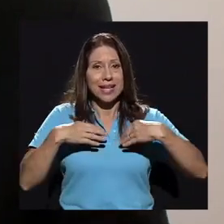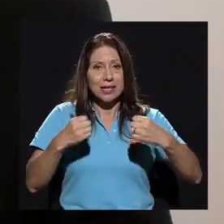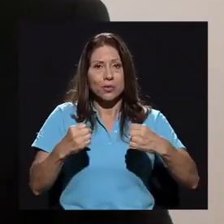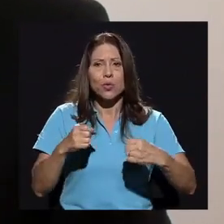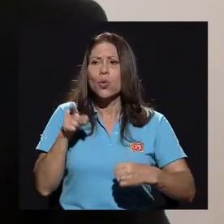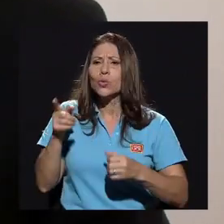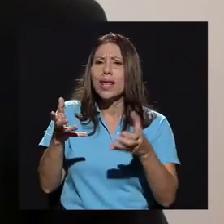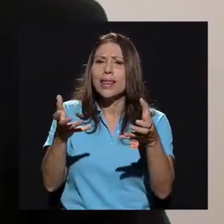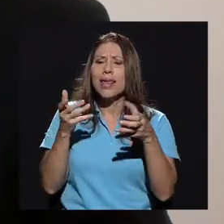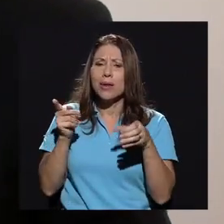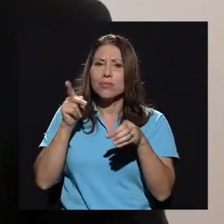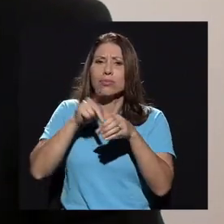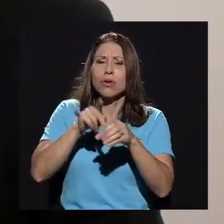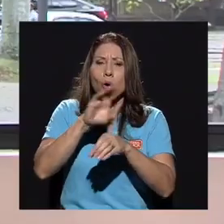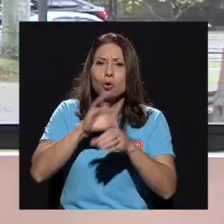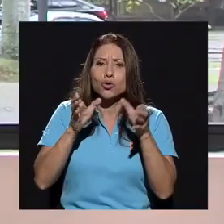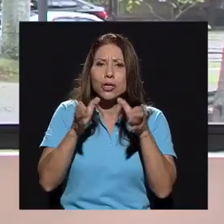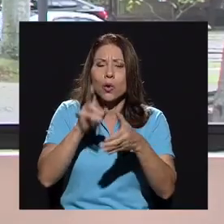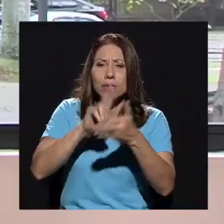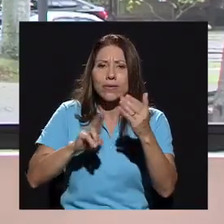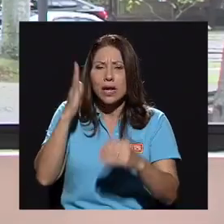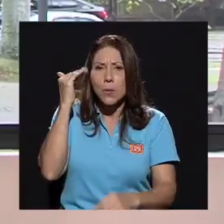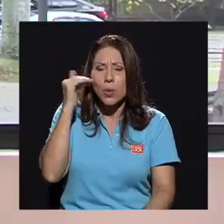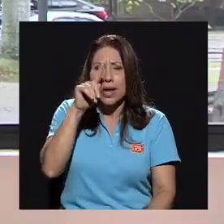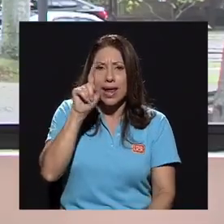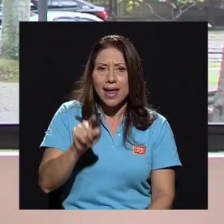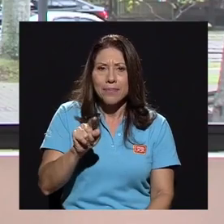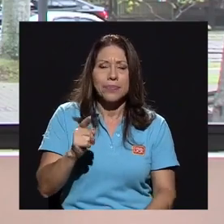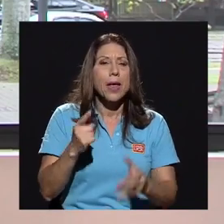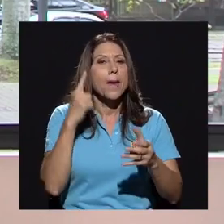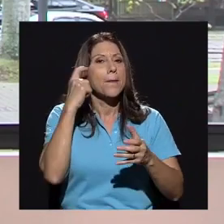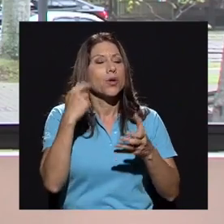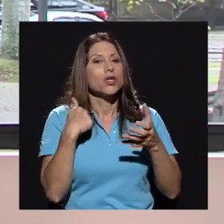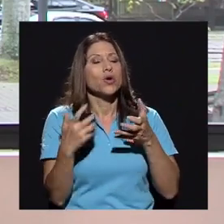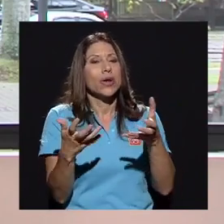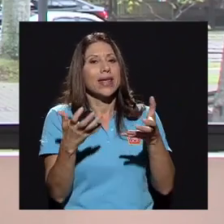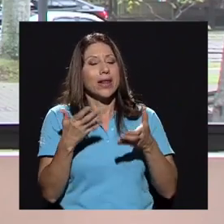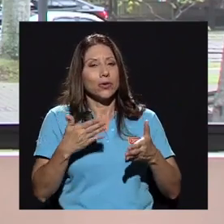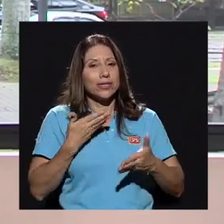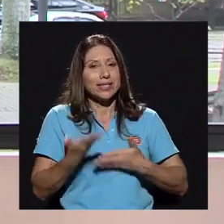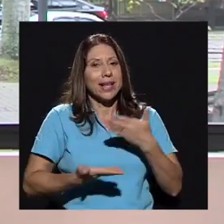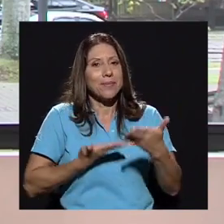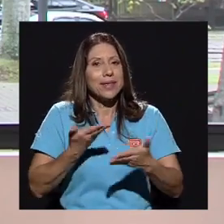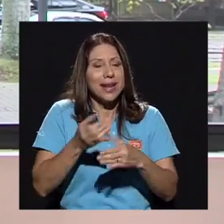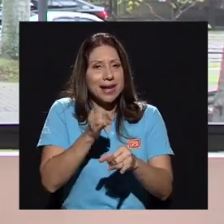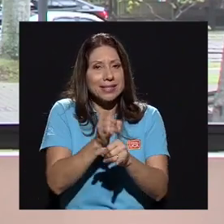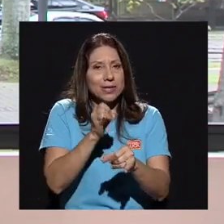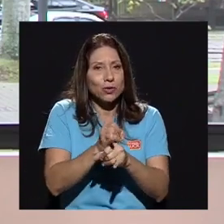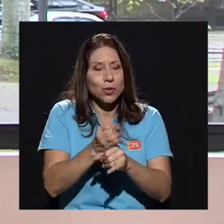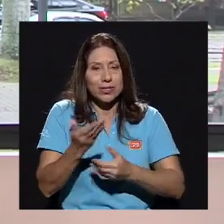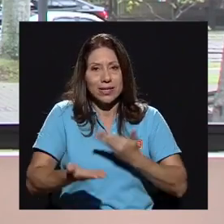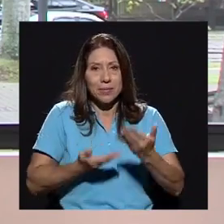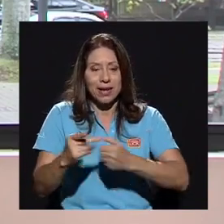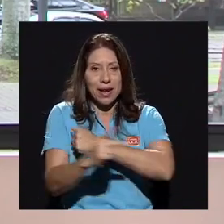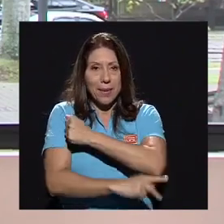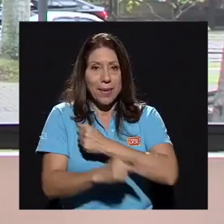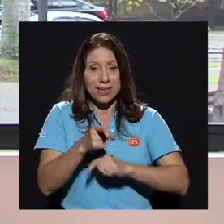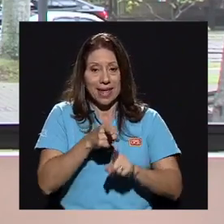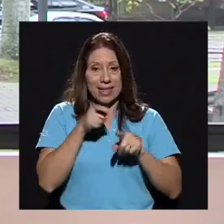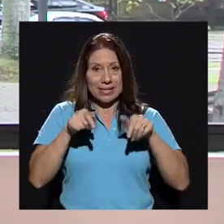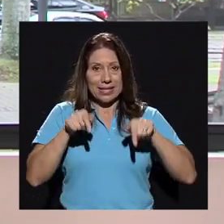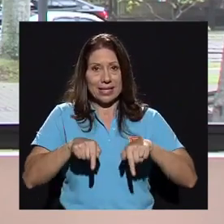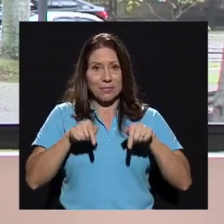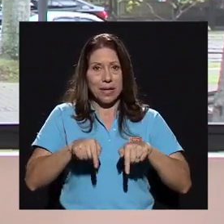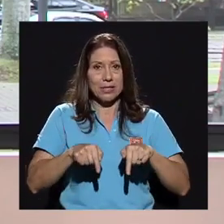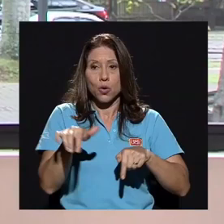¿por qué usted quiere llegar al Consejo Universitario? Porque deseo servir a la institución, la patria desde este espacio, como lo he